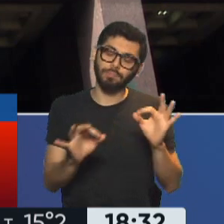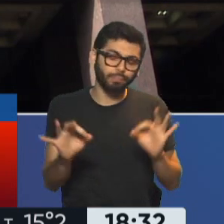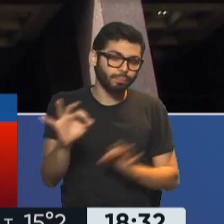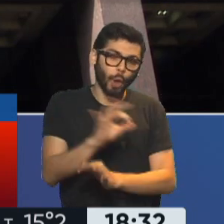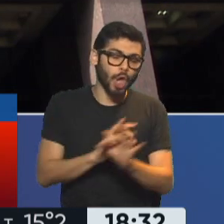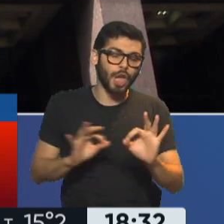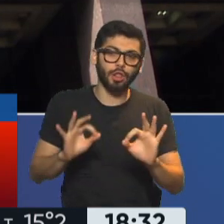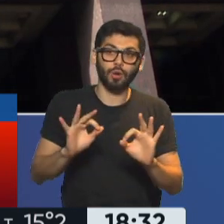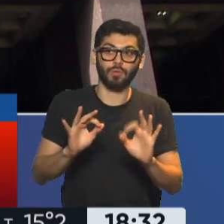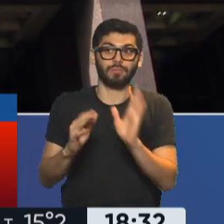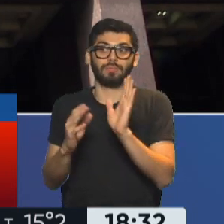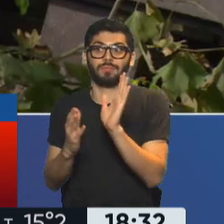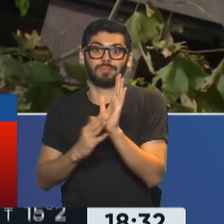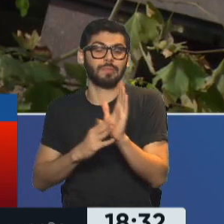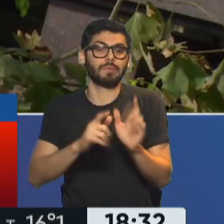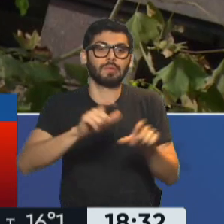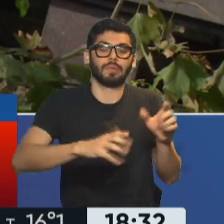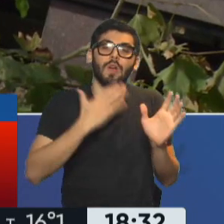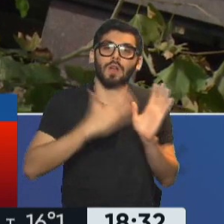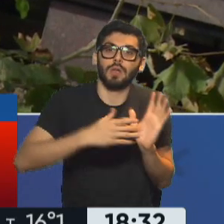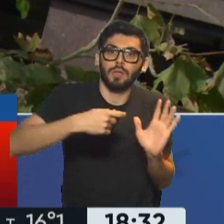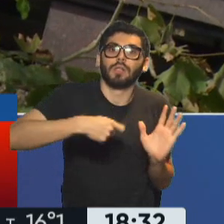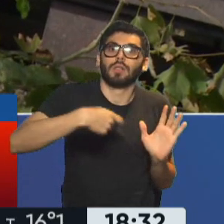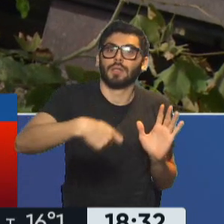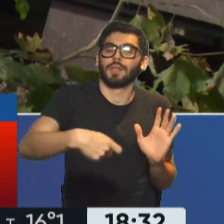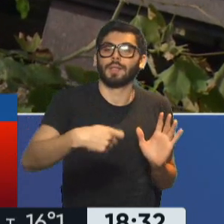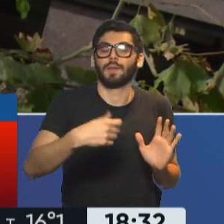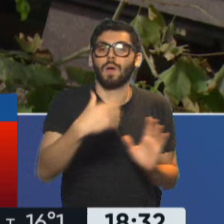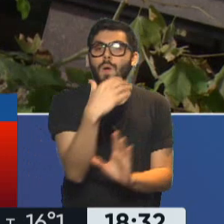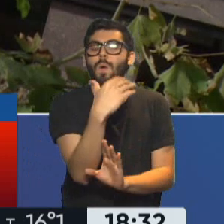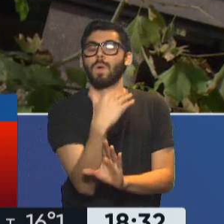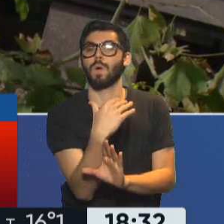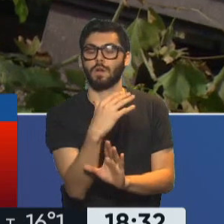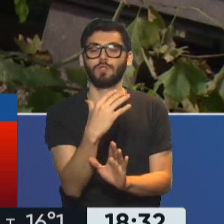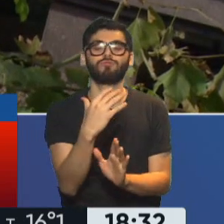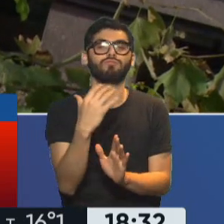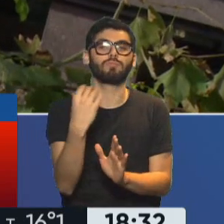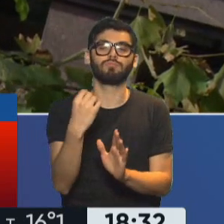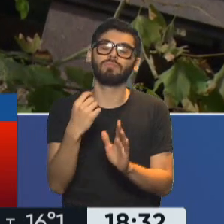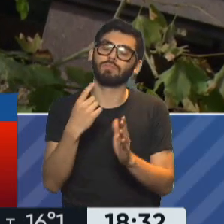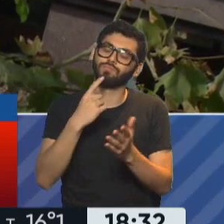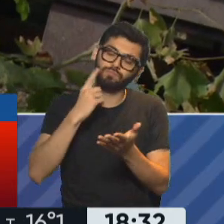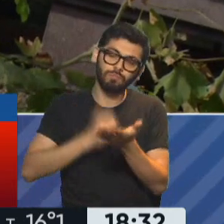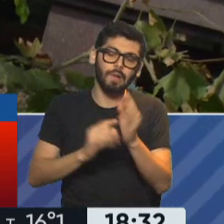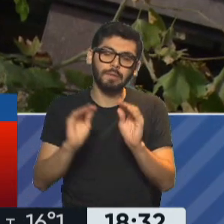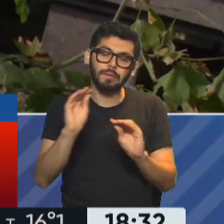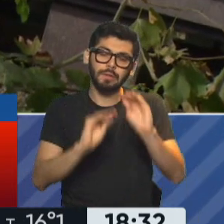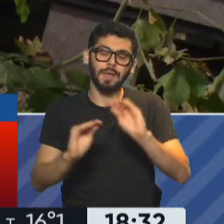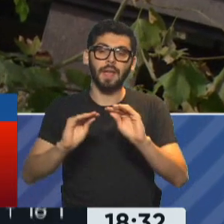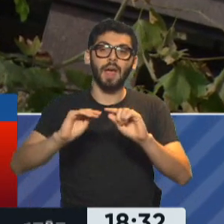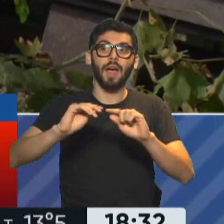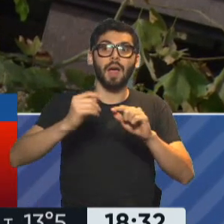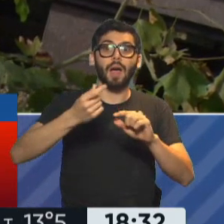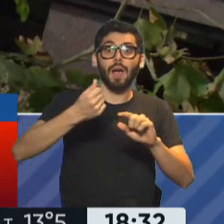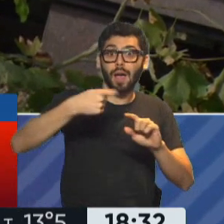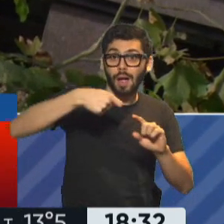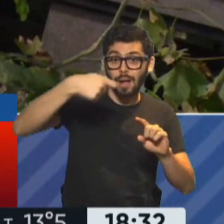de reforma de alivio para quienes usen el monotributo, justamente es una actualización más progresiva